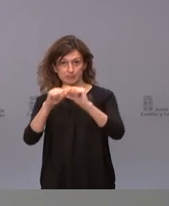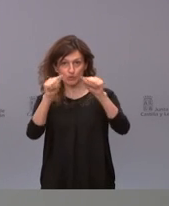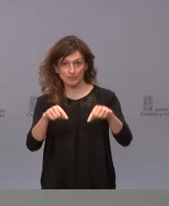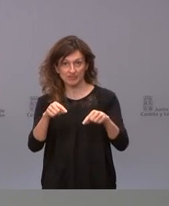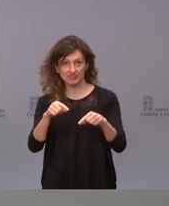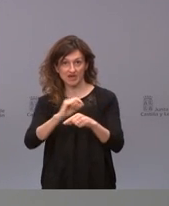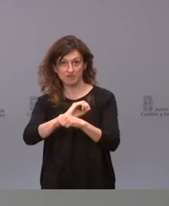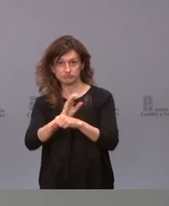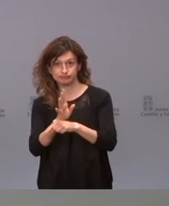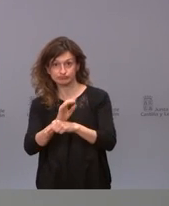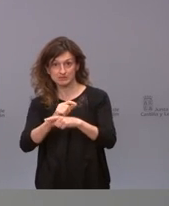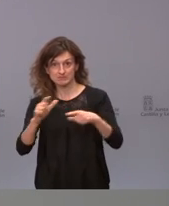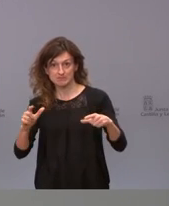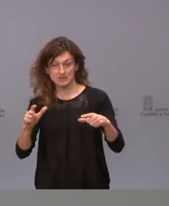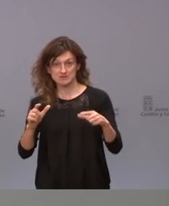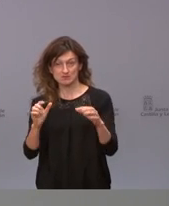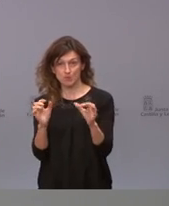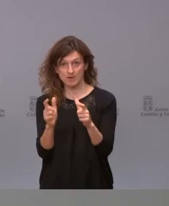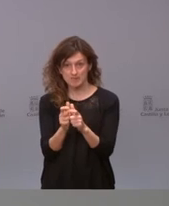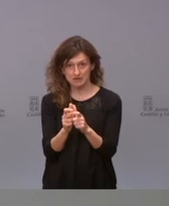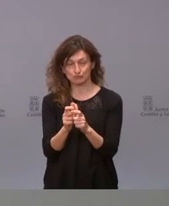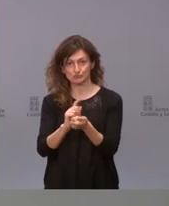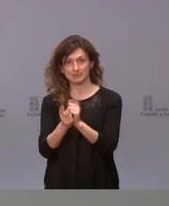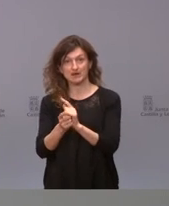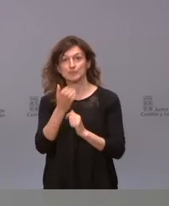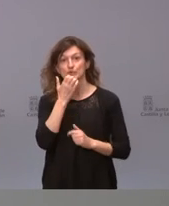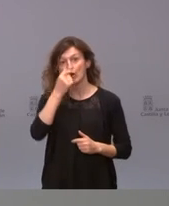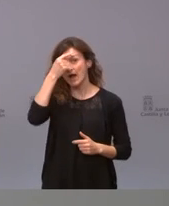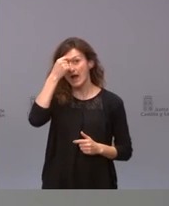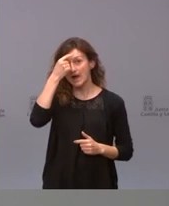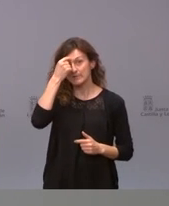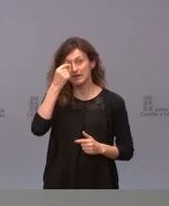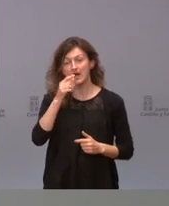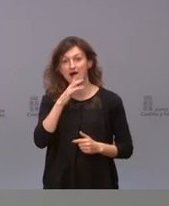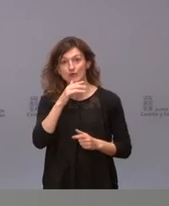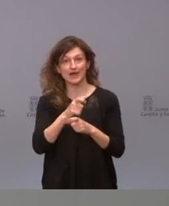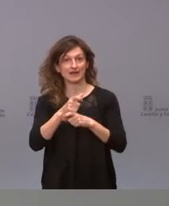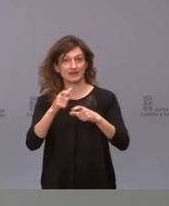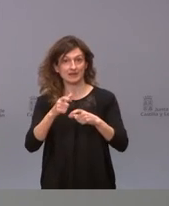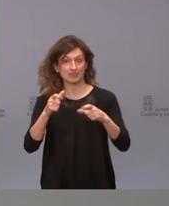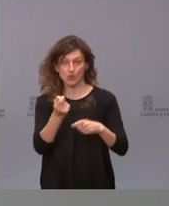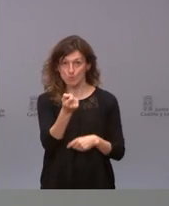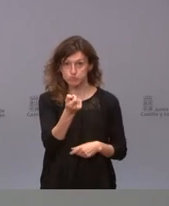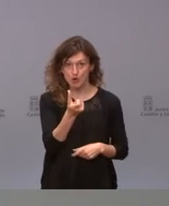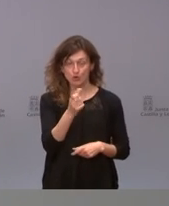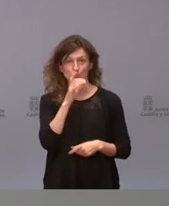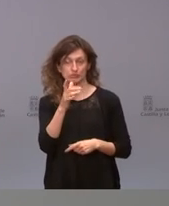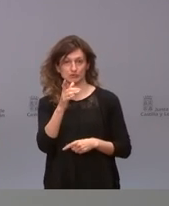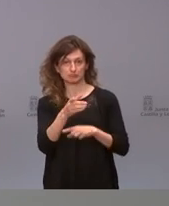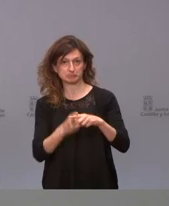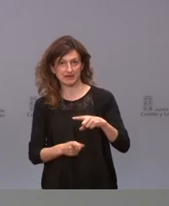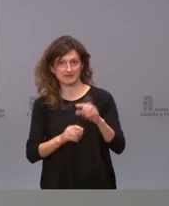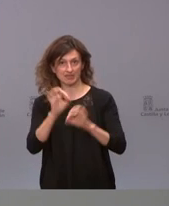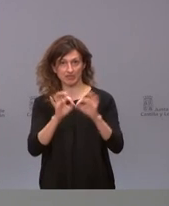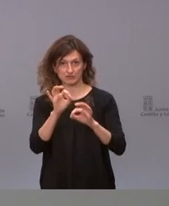seguros de que no sigue creciendo y Ávila está creciendo está creciendo poco porque tiene parte de unos datos muy